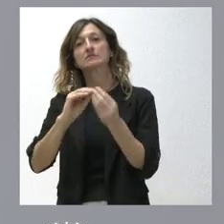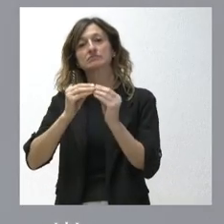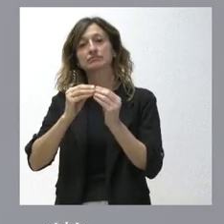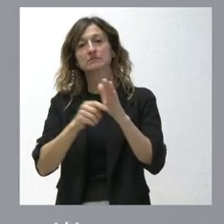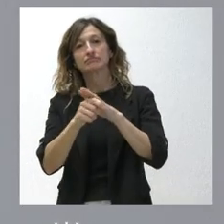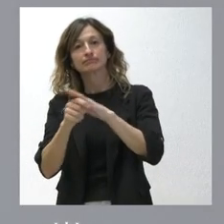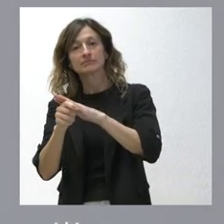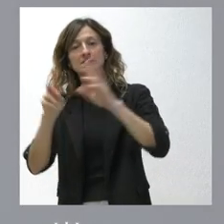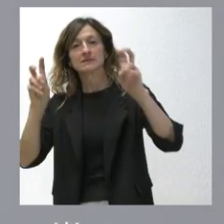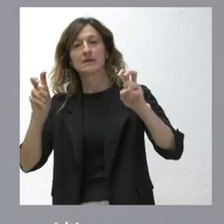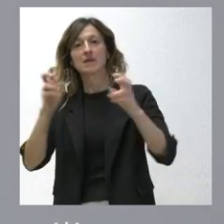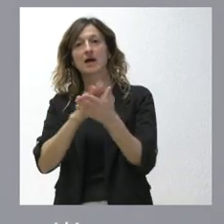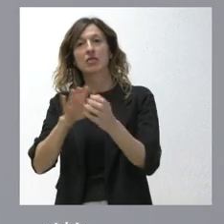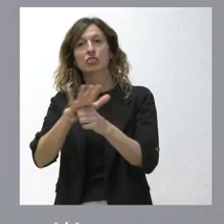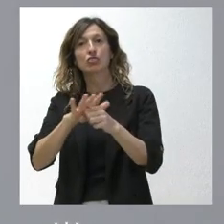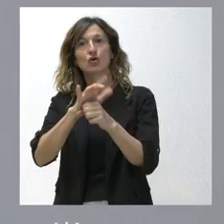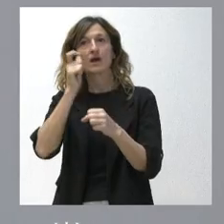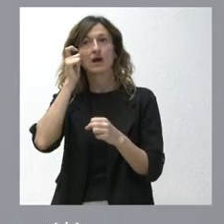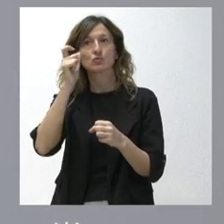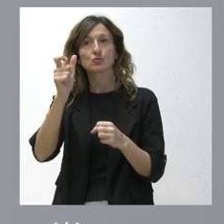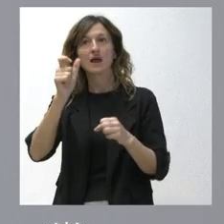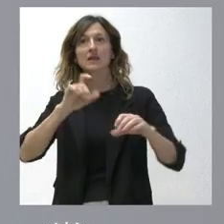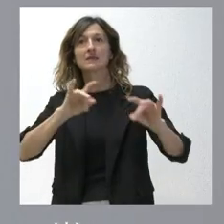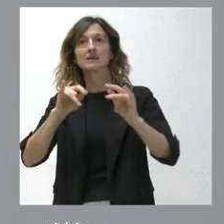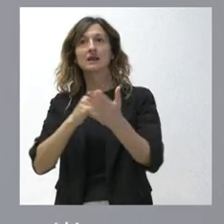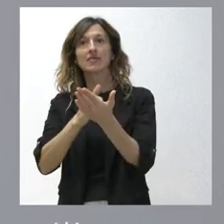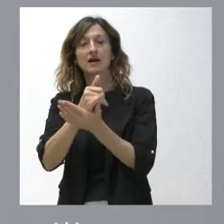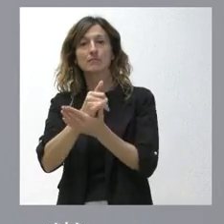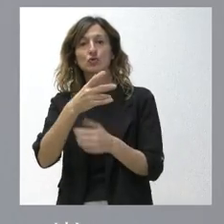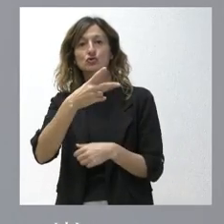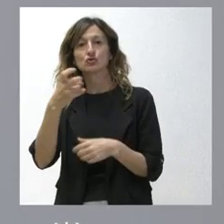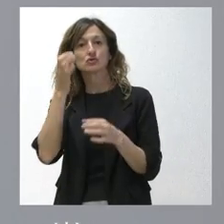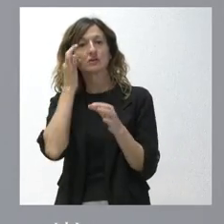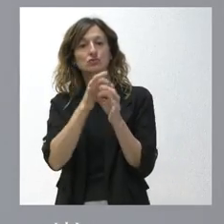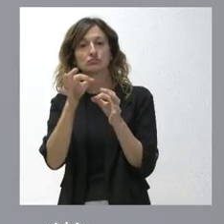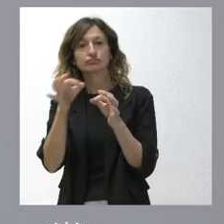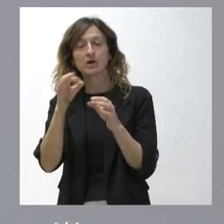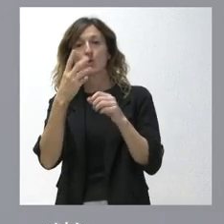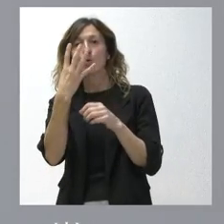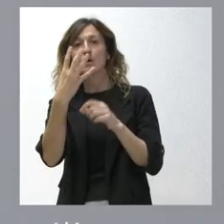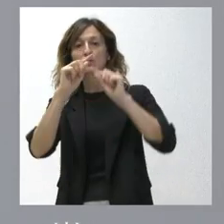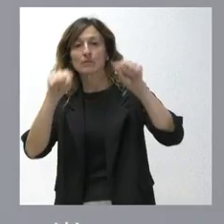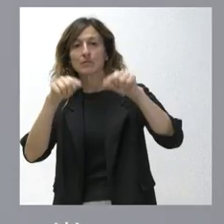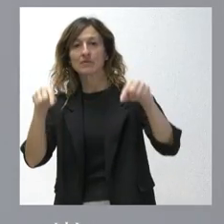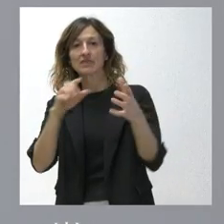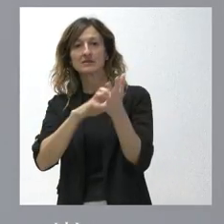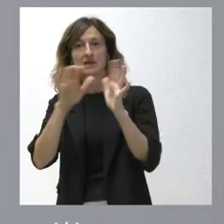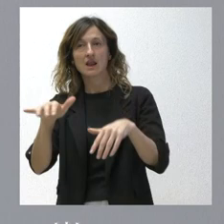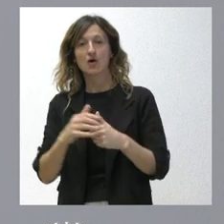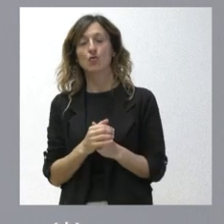el mundo rural y, específicamente, en este caso, en tierra de campos, en más de 200 municipios, en cuatro provincias de nuestra comunidad autónoma.